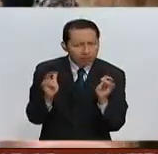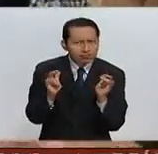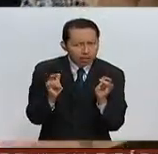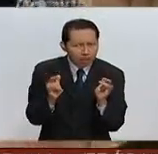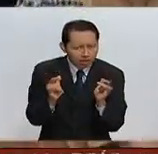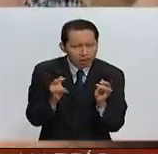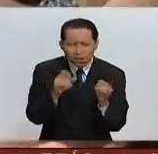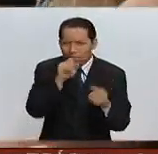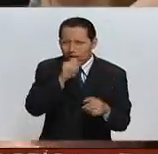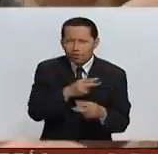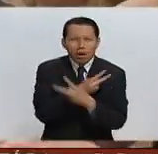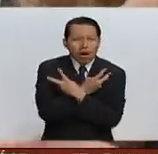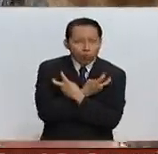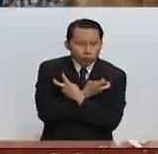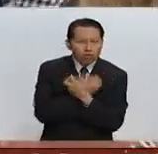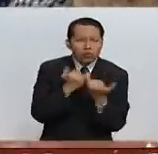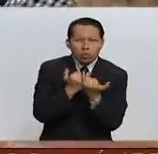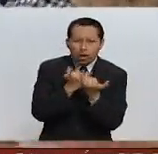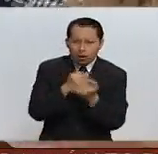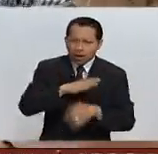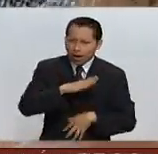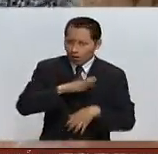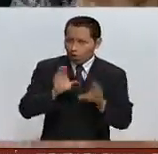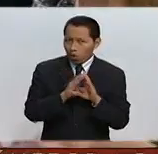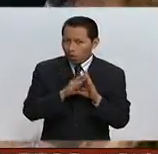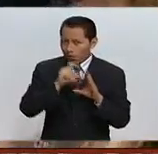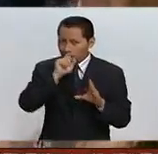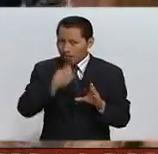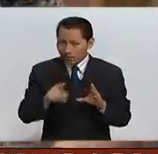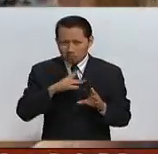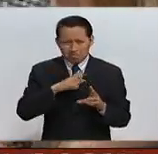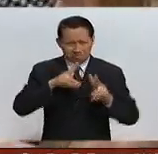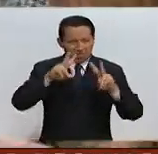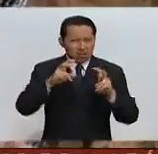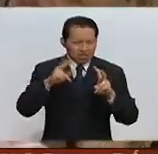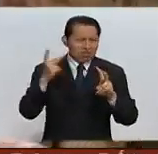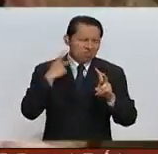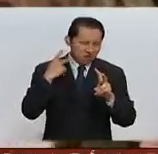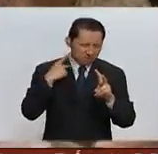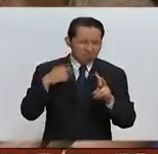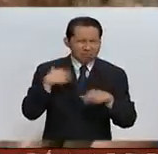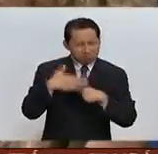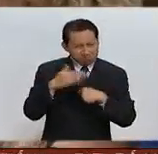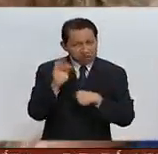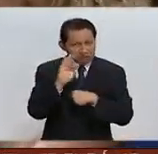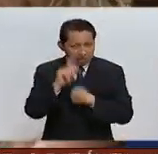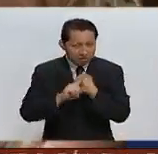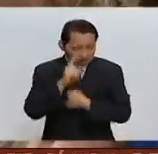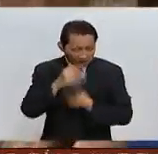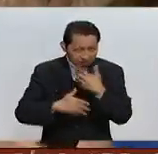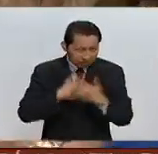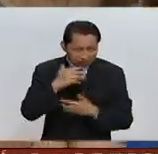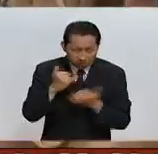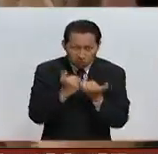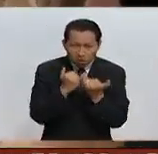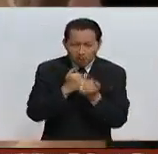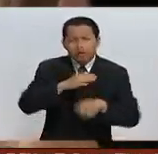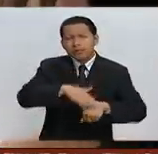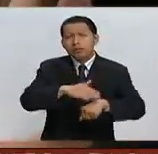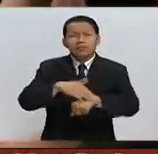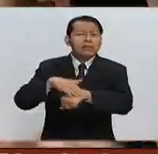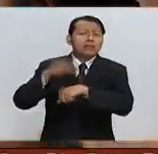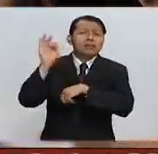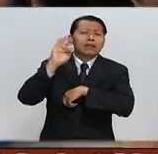austriacos estuvieron a punto de tener también una catástrofe en términos políticos, y que están llamando también a referéndus